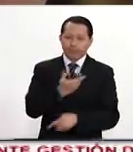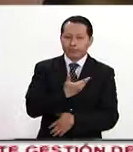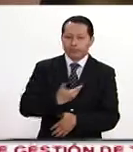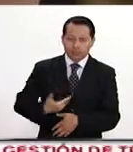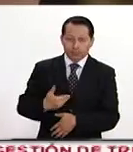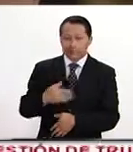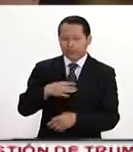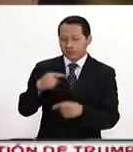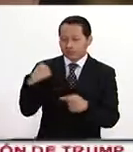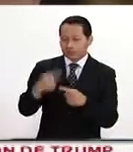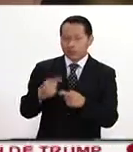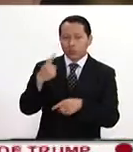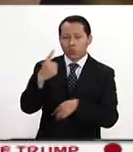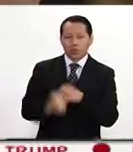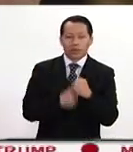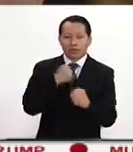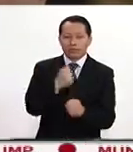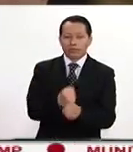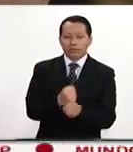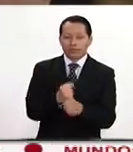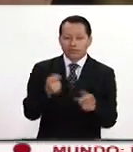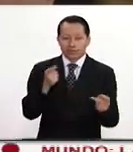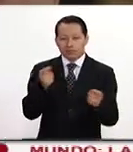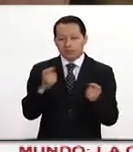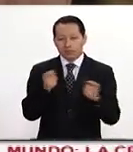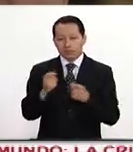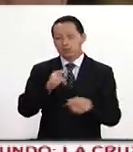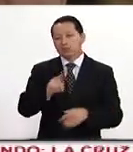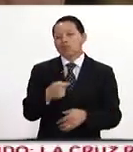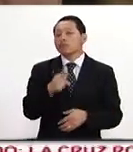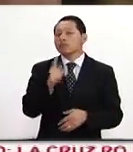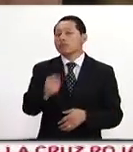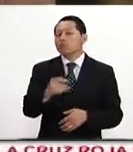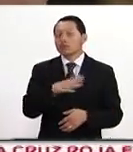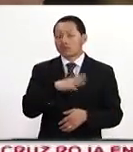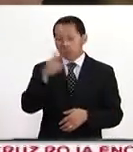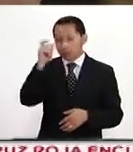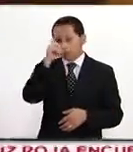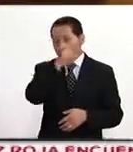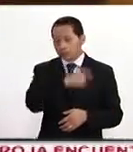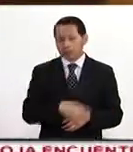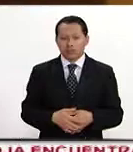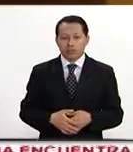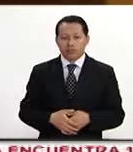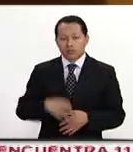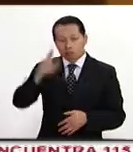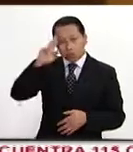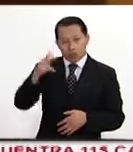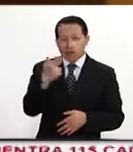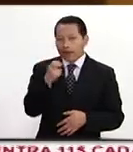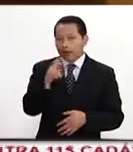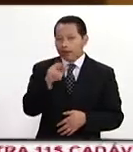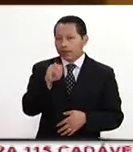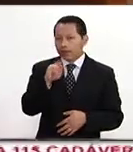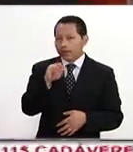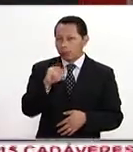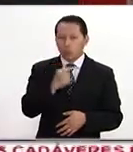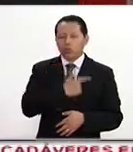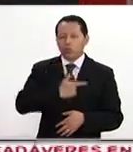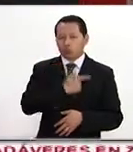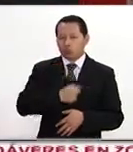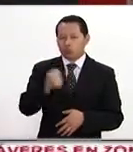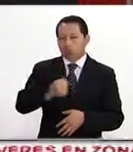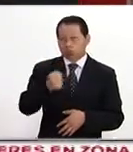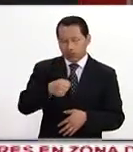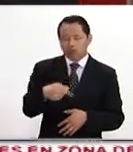que acaba de cumplir un año en el poder es extremadamente difícil. Hola Heriberto, gusto saludarte. Como decimos